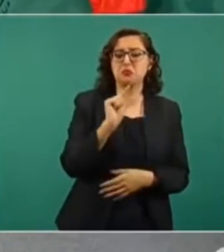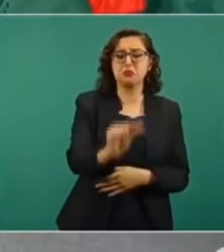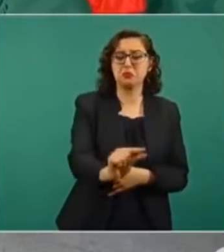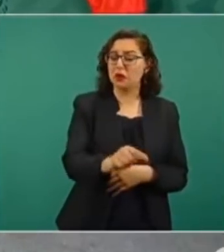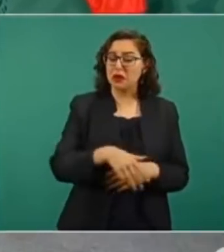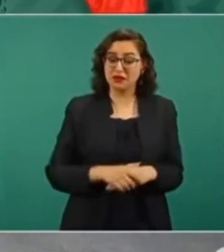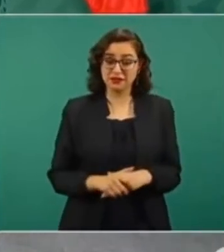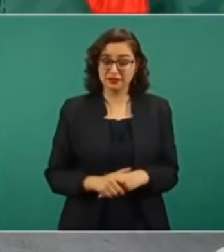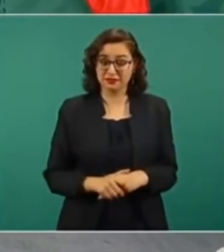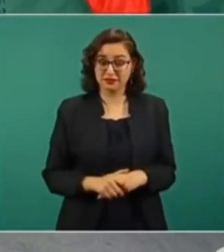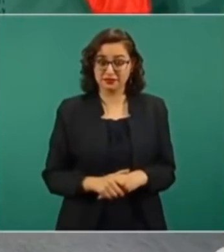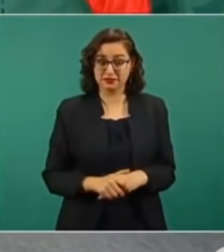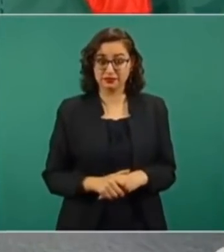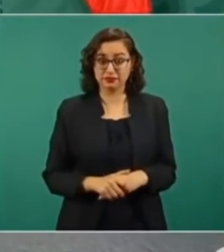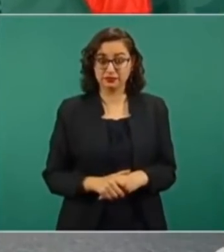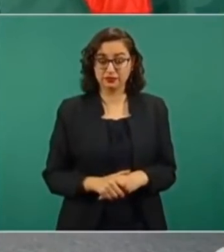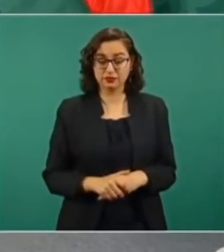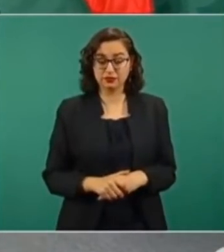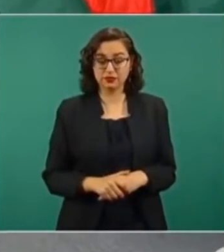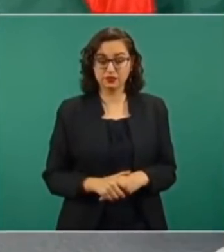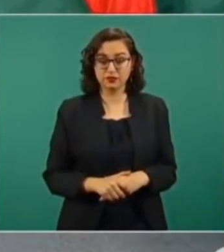sucursales.